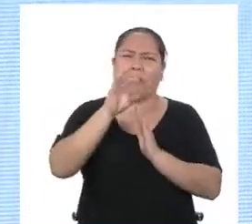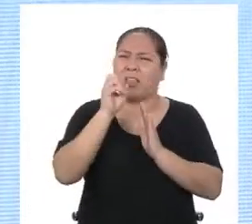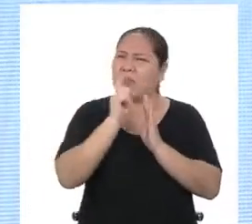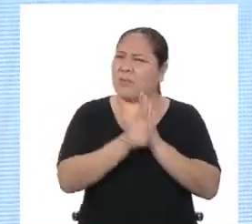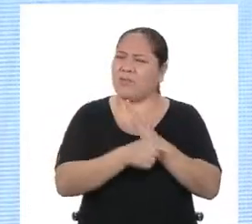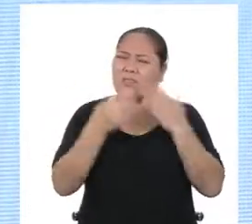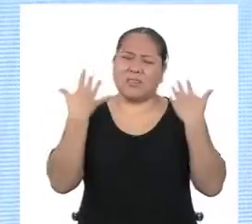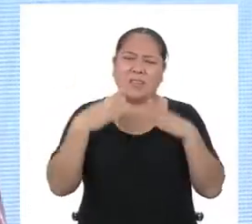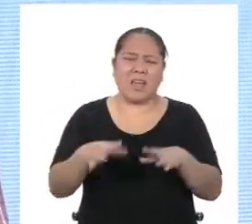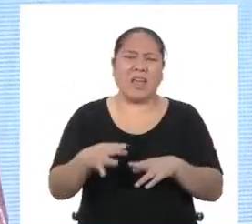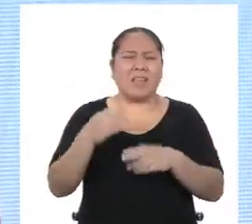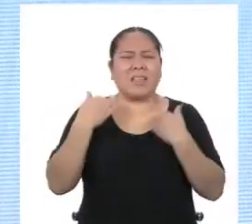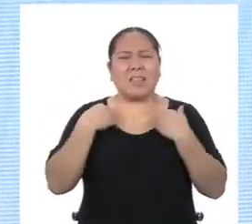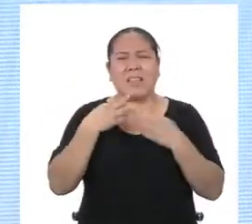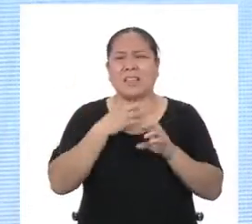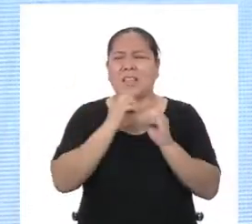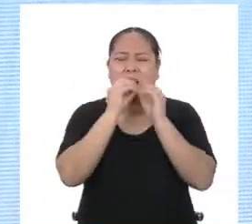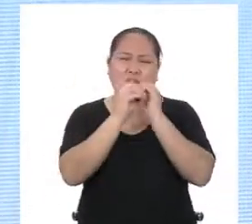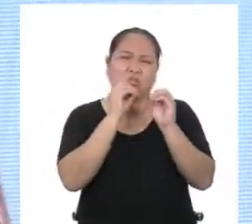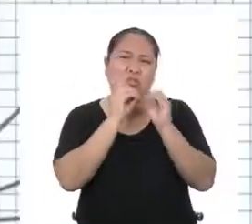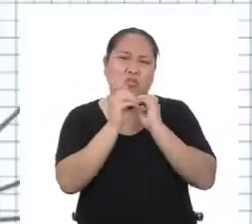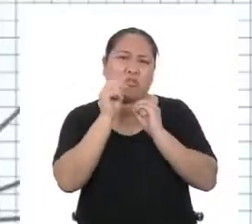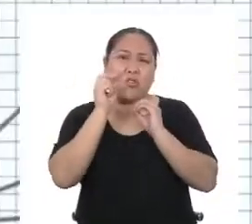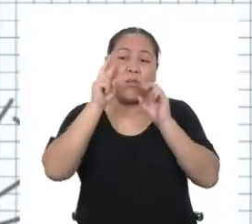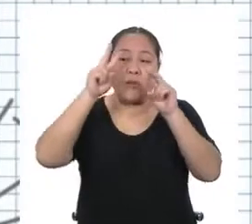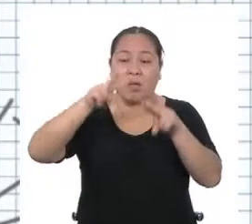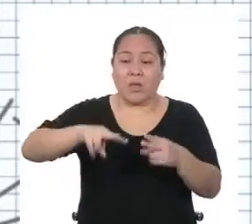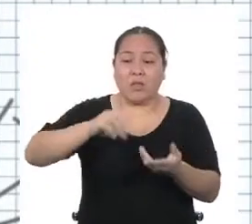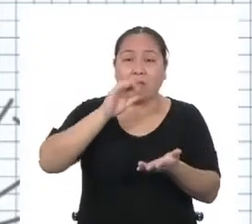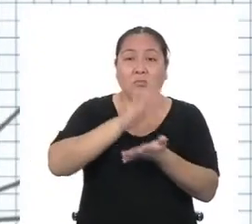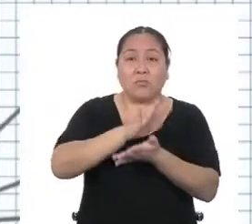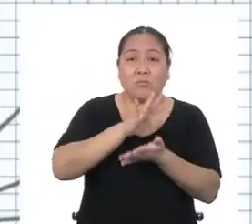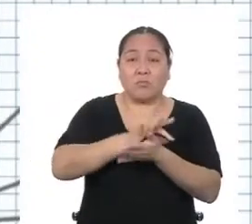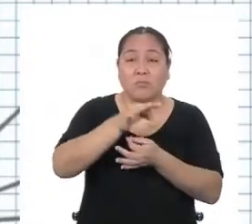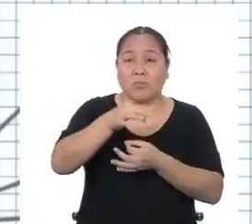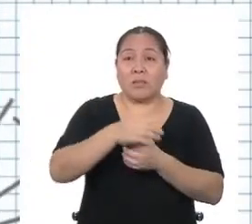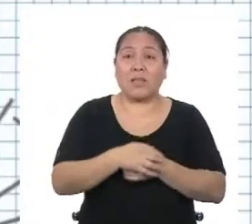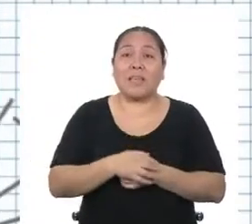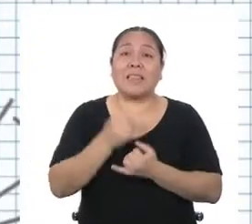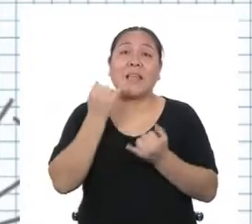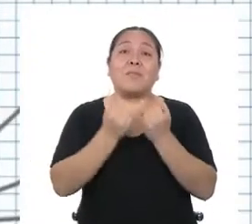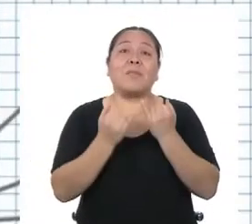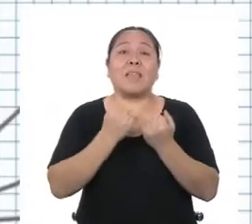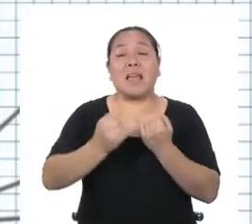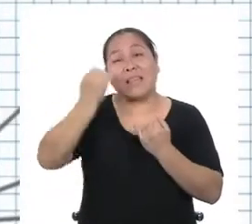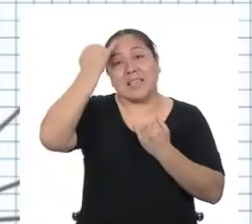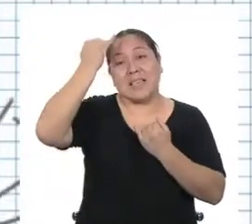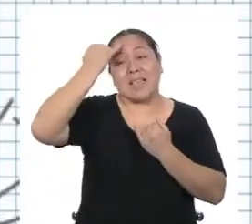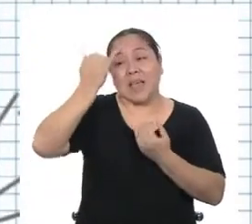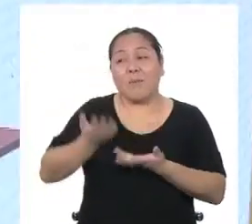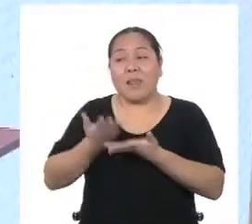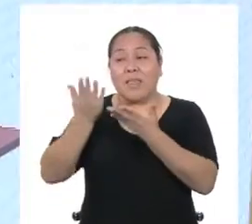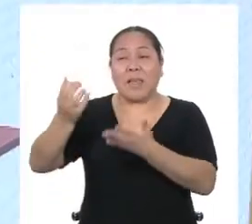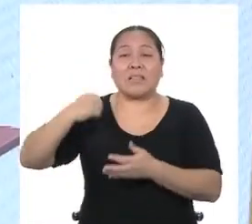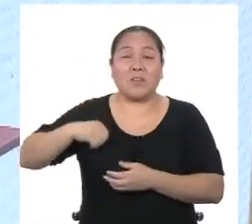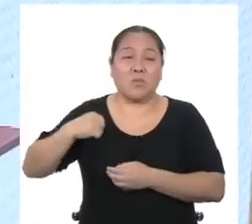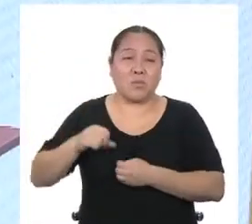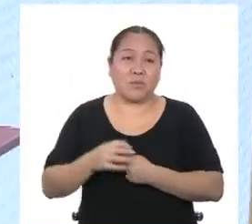los datos que necesitas para sacar tu presupuesto y terminar la propuesta para la municipalidad.